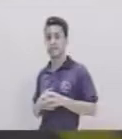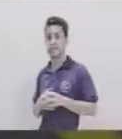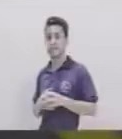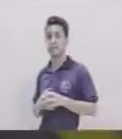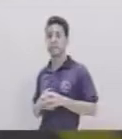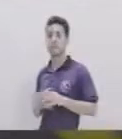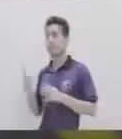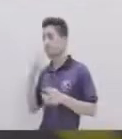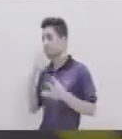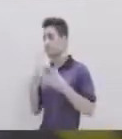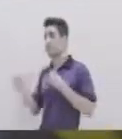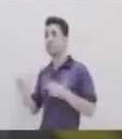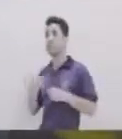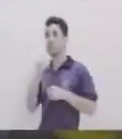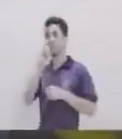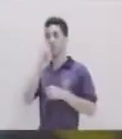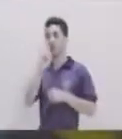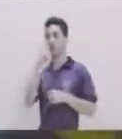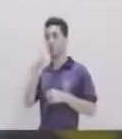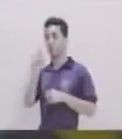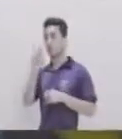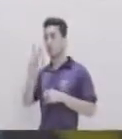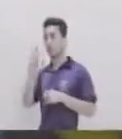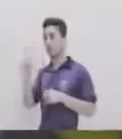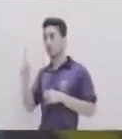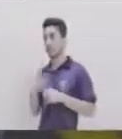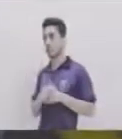Tenemos igual A 0.21